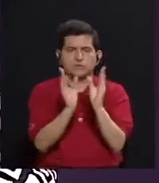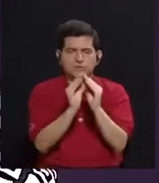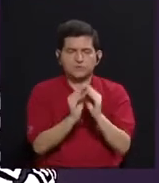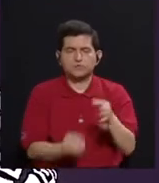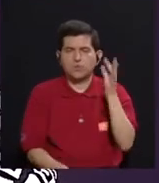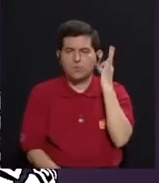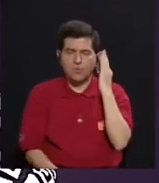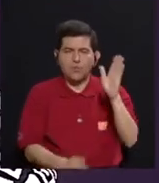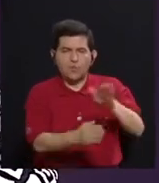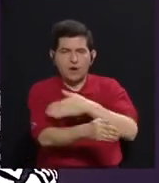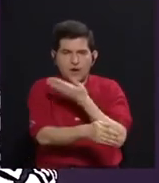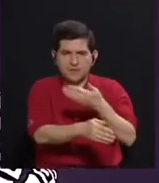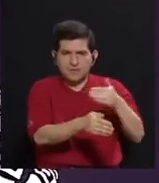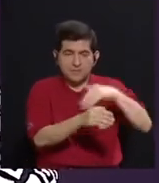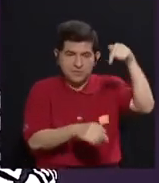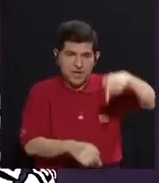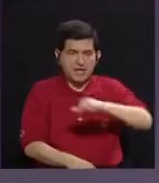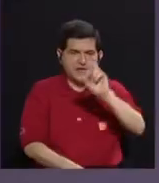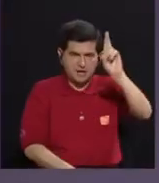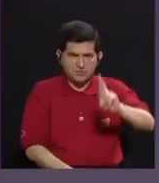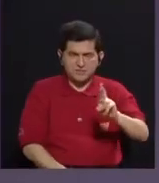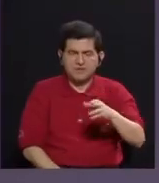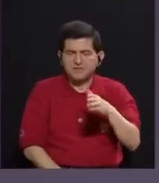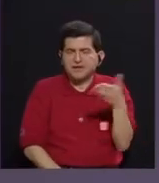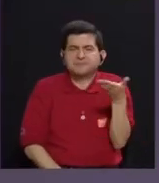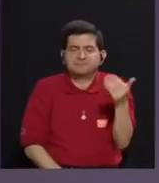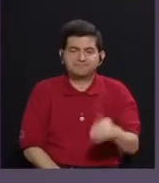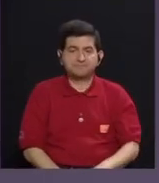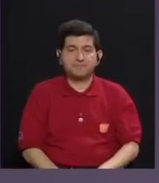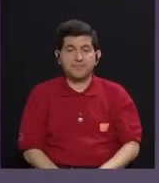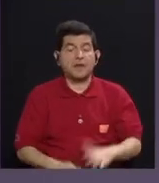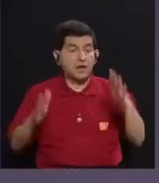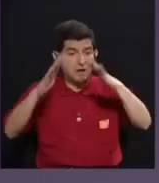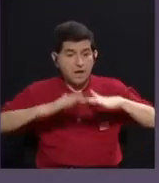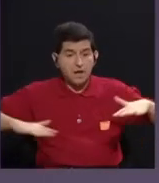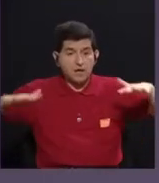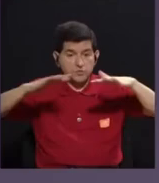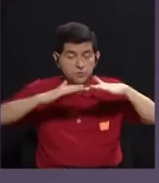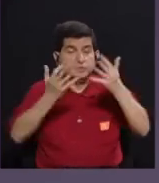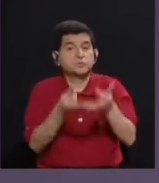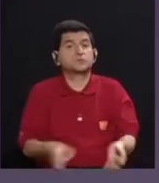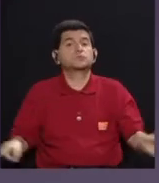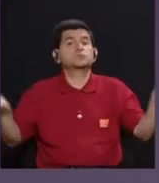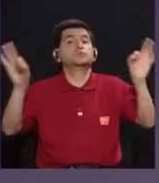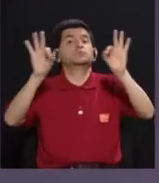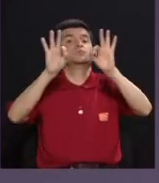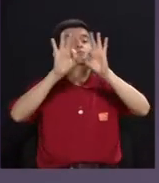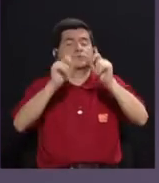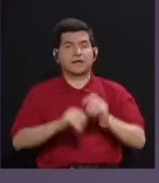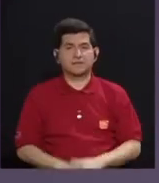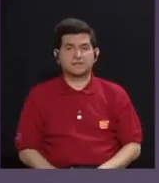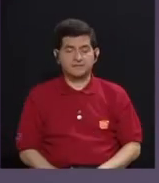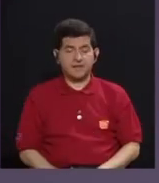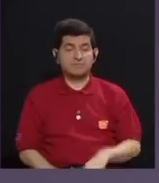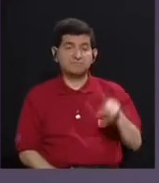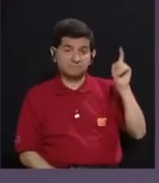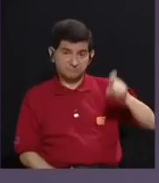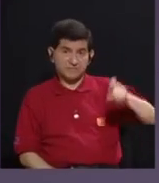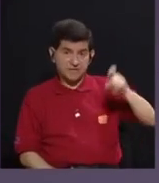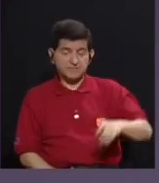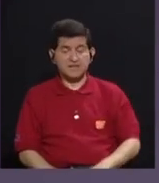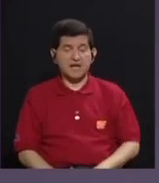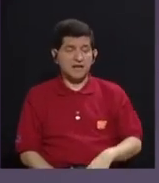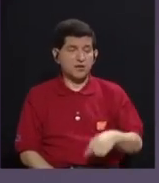en la Música acá en Costa Rica? Es un espacio fundamental, es un espacio muy necesario. Hay